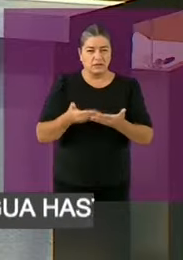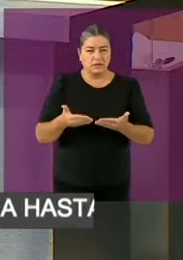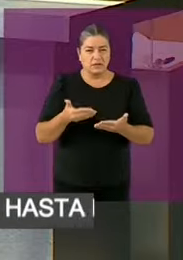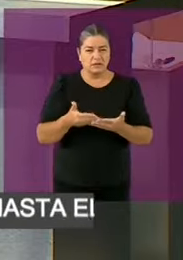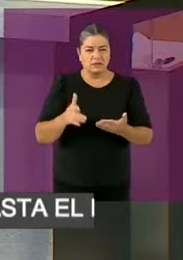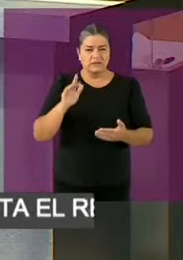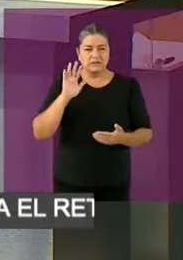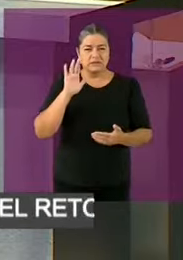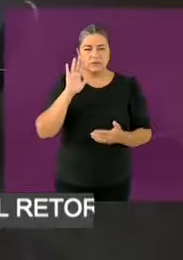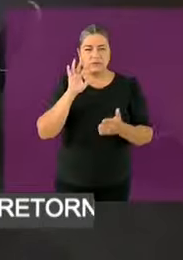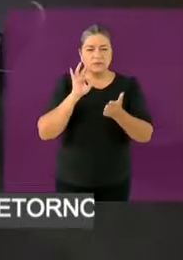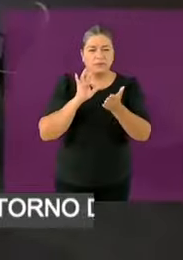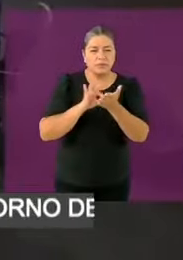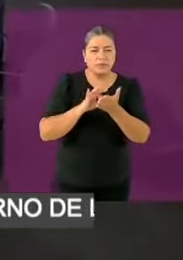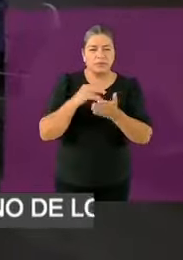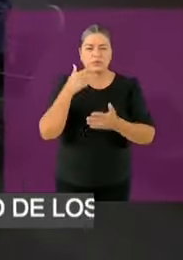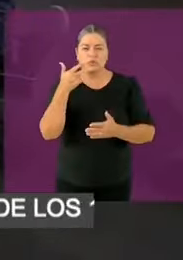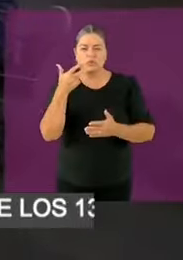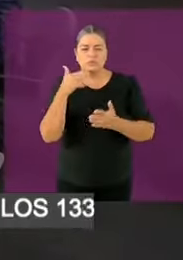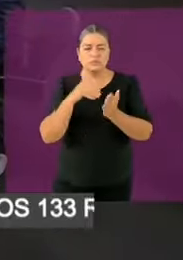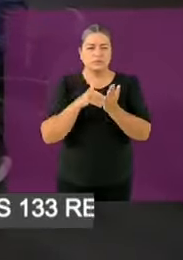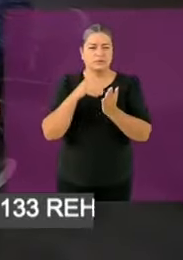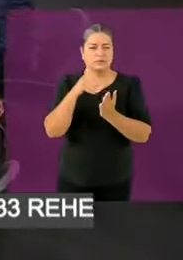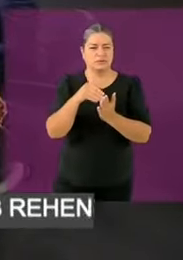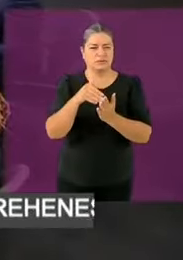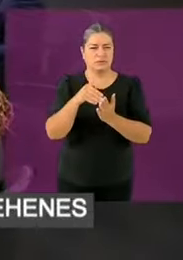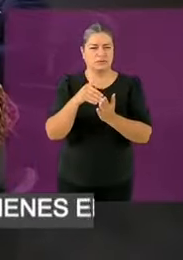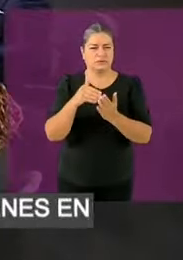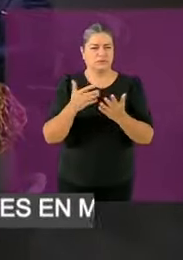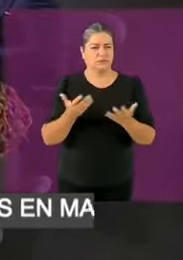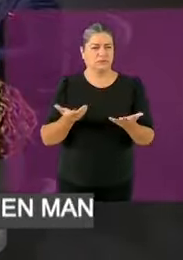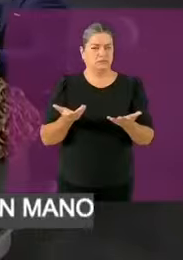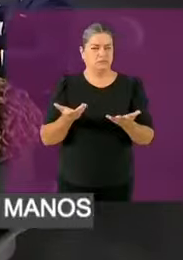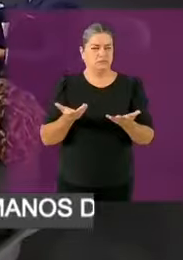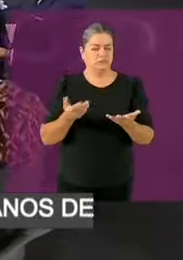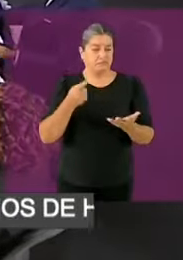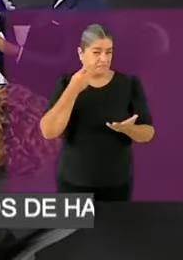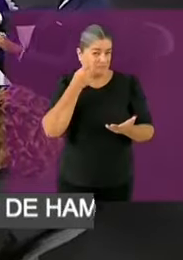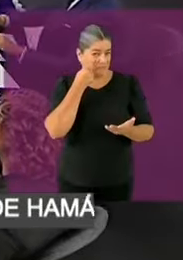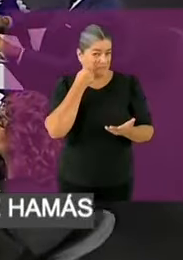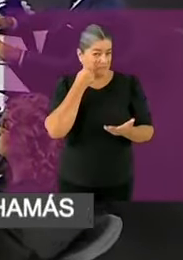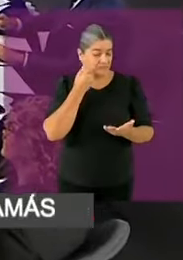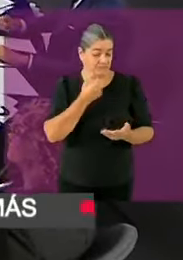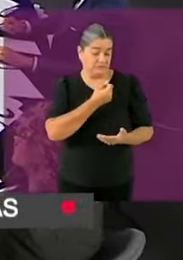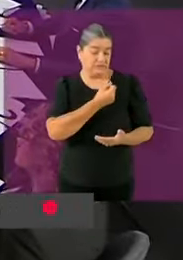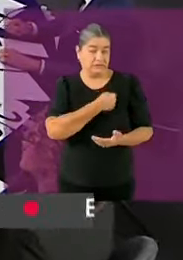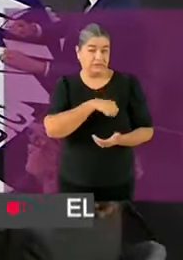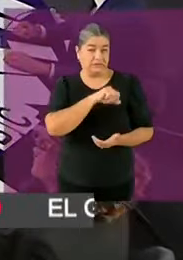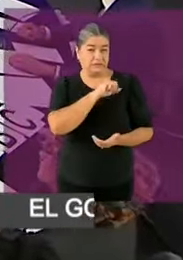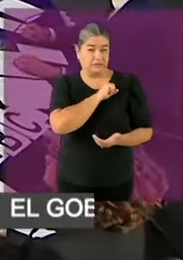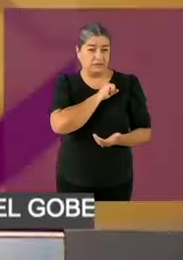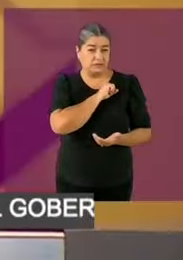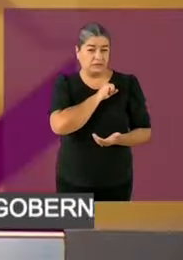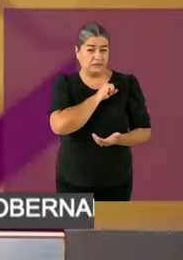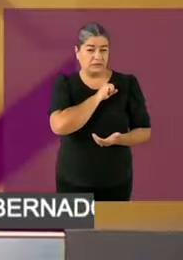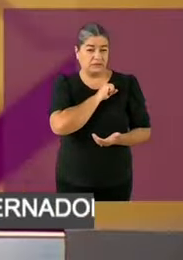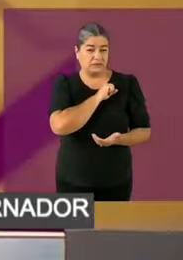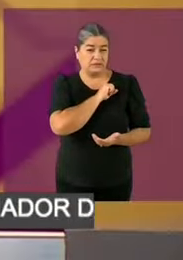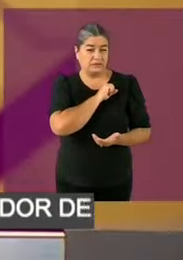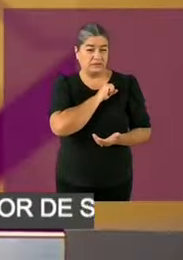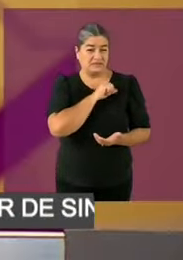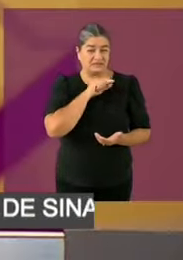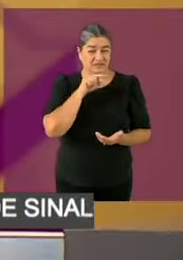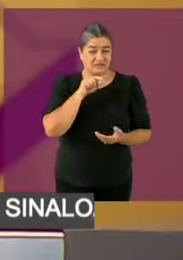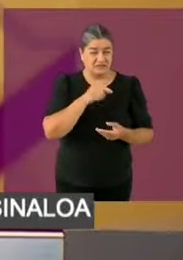Candidato Maynes, ¿qué haría usted? ¿Cuál es su propuesta para que la salud esté al alcance de todas y de todos los mexicanos? Así es.